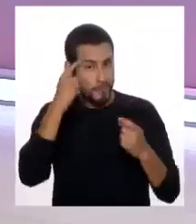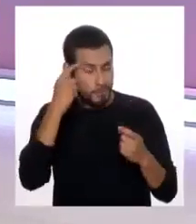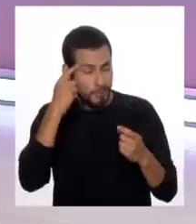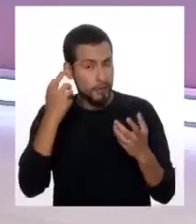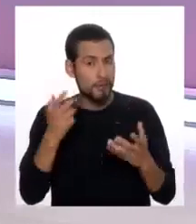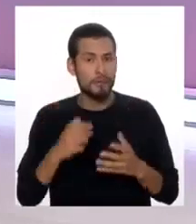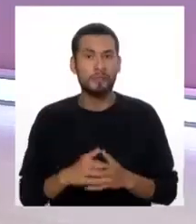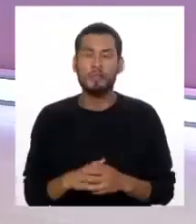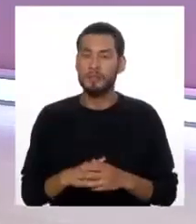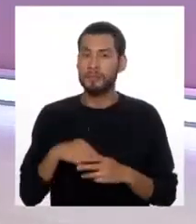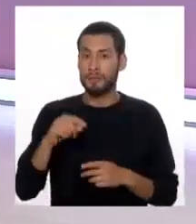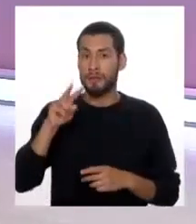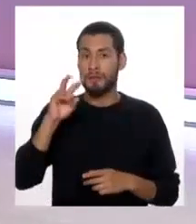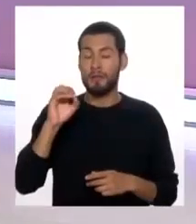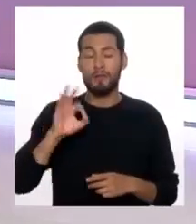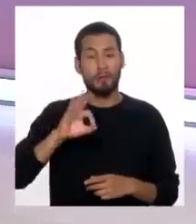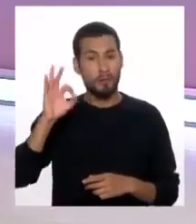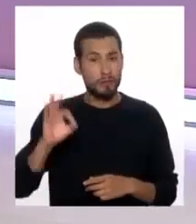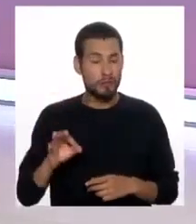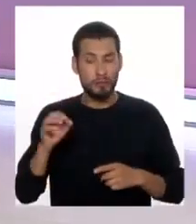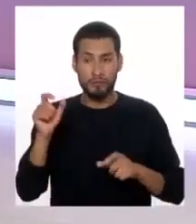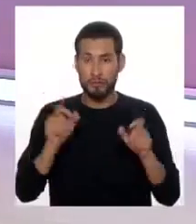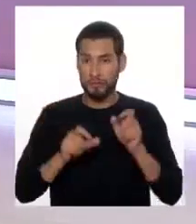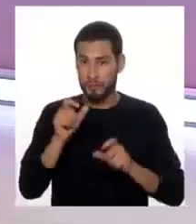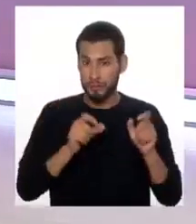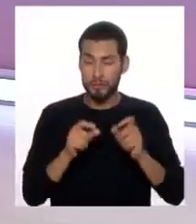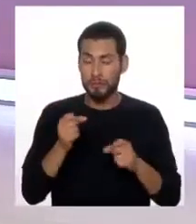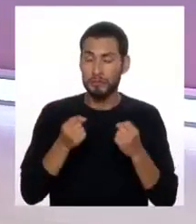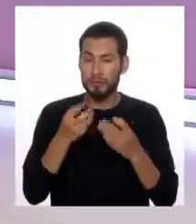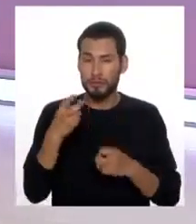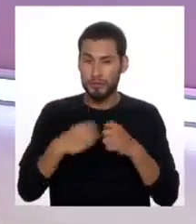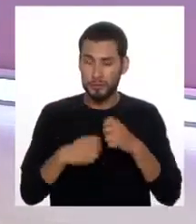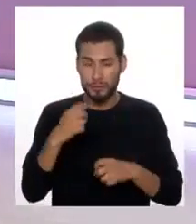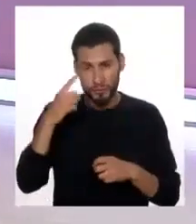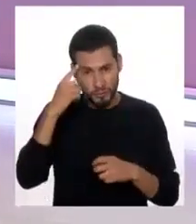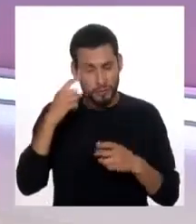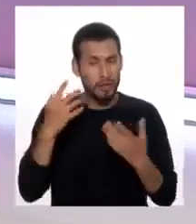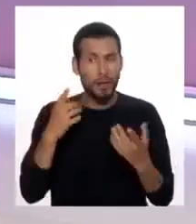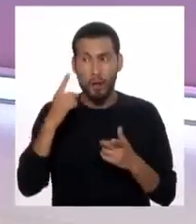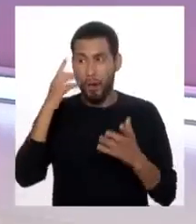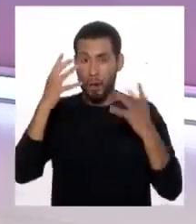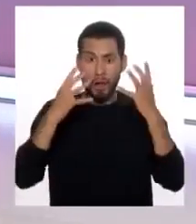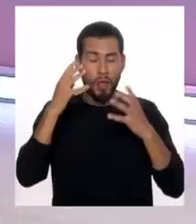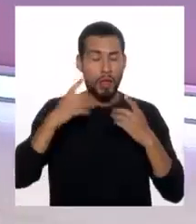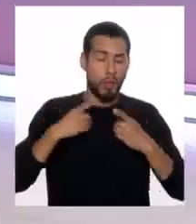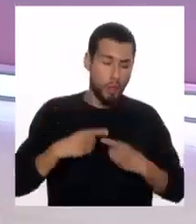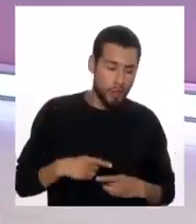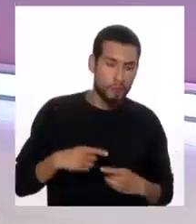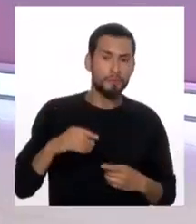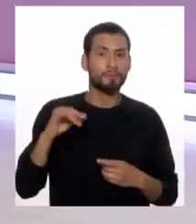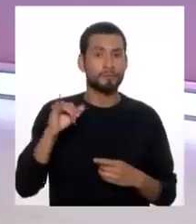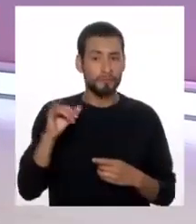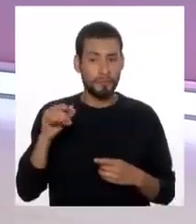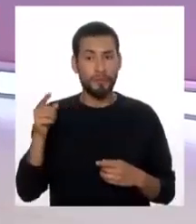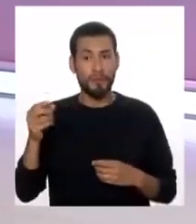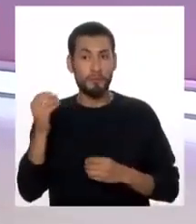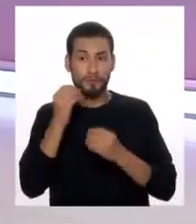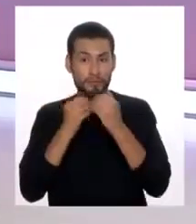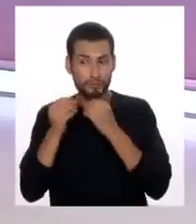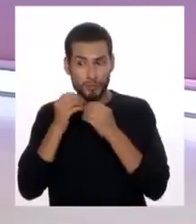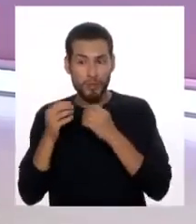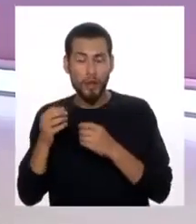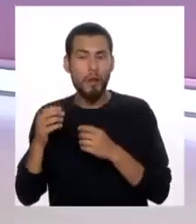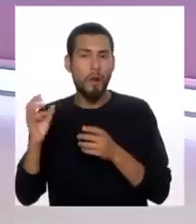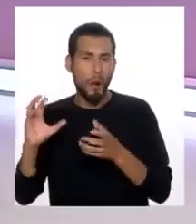porque más o menos tenemos el 20% de la población con problemas de salud mental, vamos a hablar de ansiedad, depresión, entran estos trastornos alimentarios